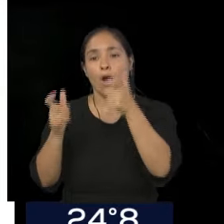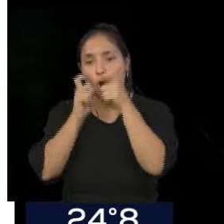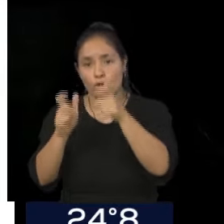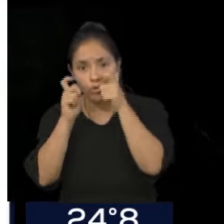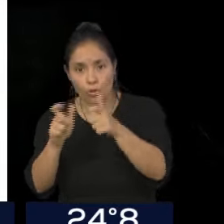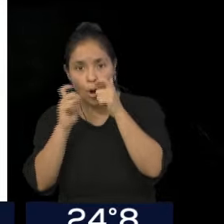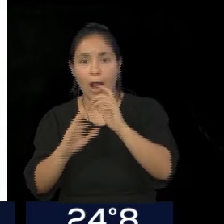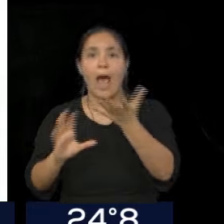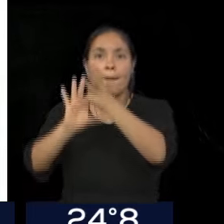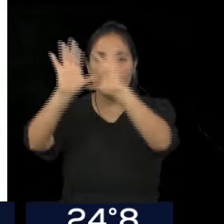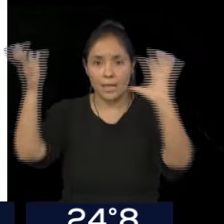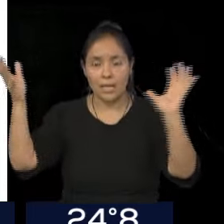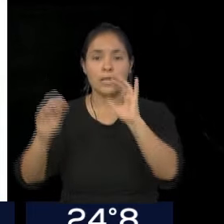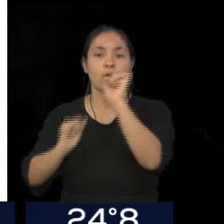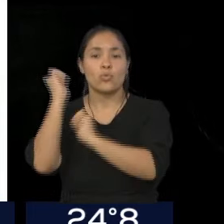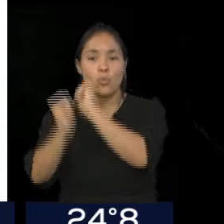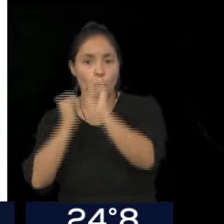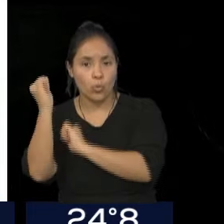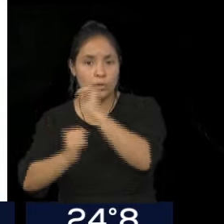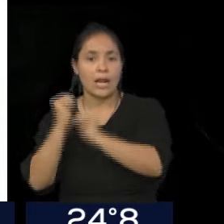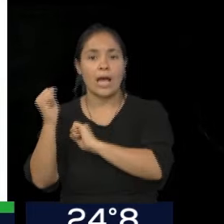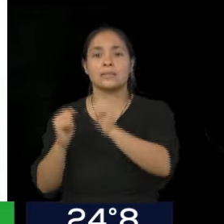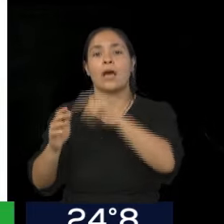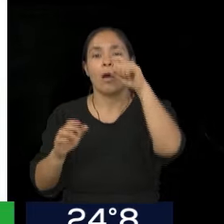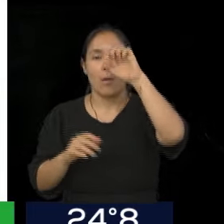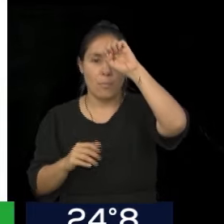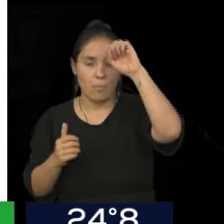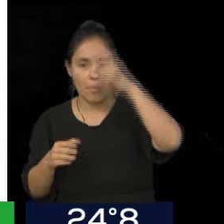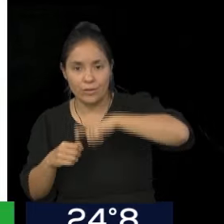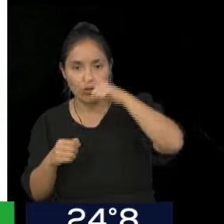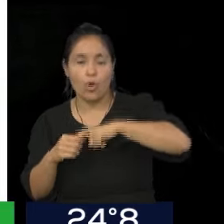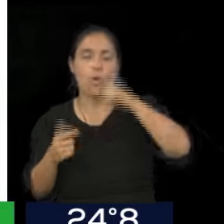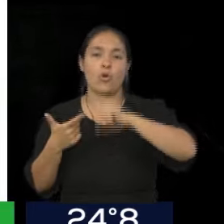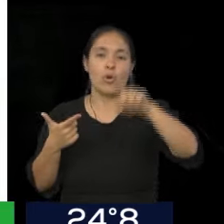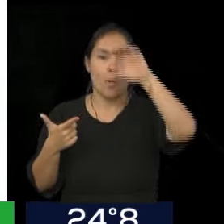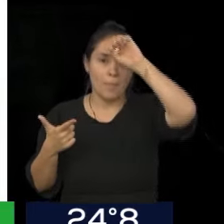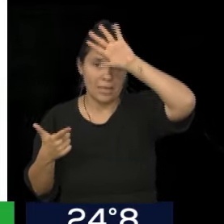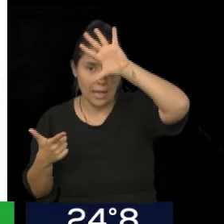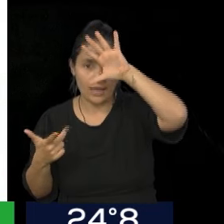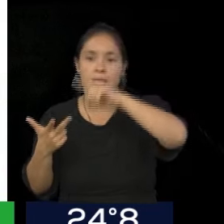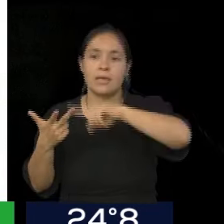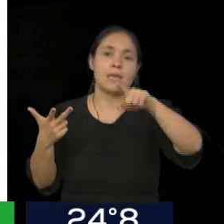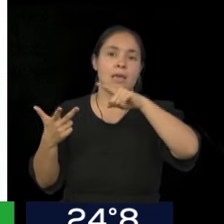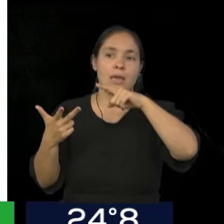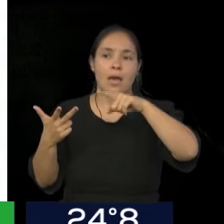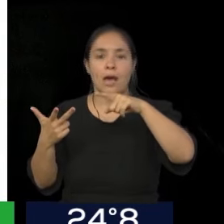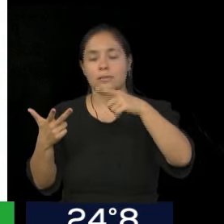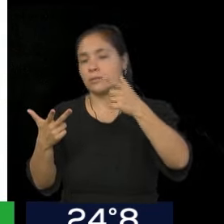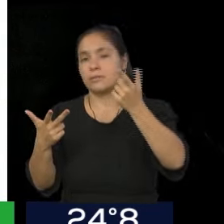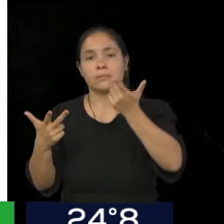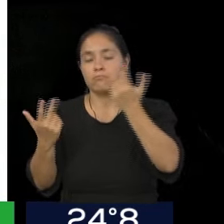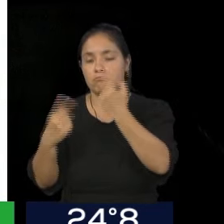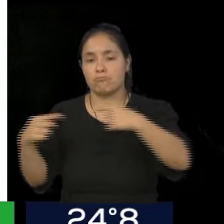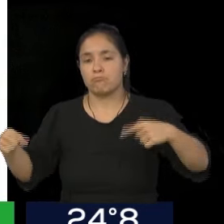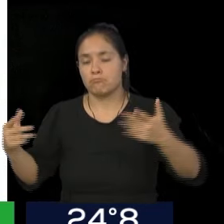de las industrias extractivas que tiene la provincia de Mendoza, decir, petróleo, quizás algo de minería. Canteras, claro. Canteras, no se